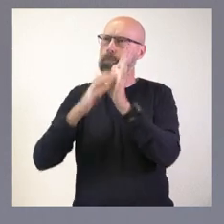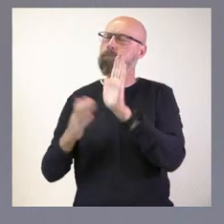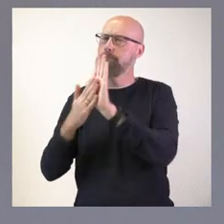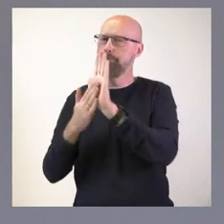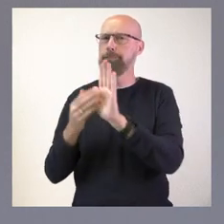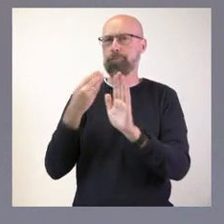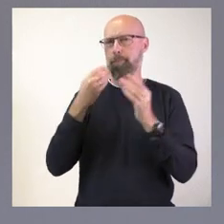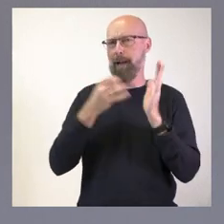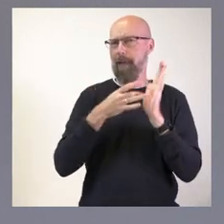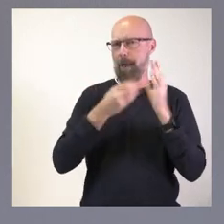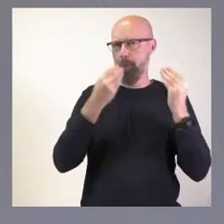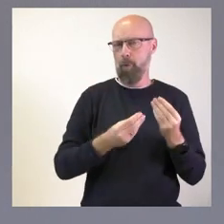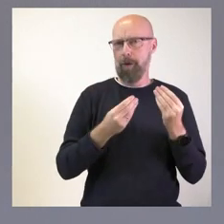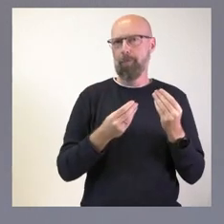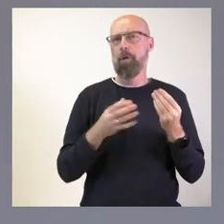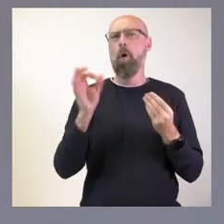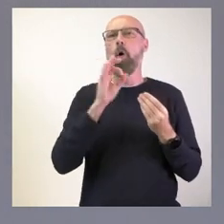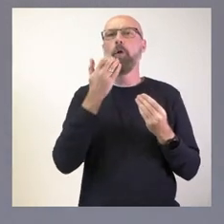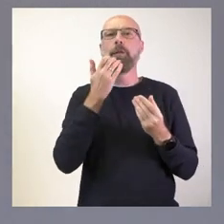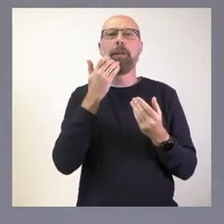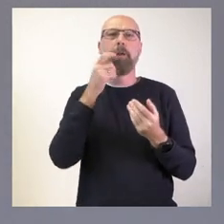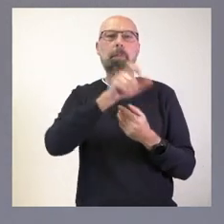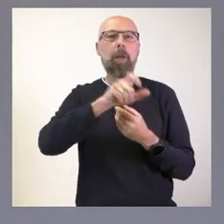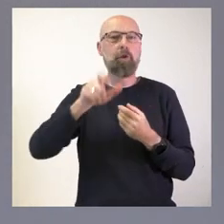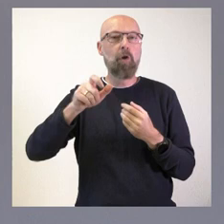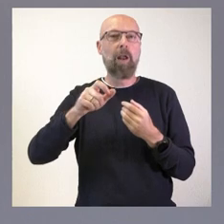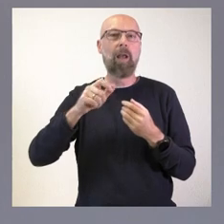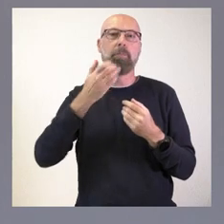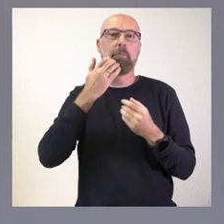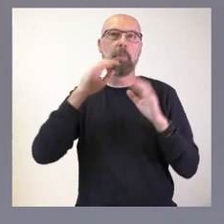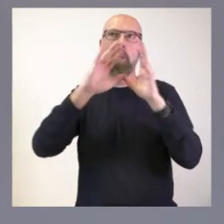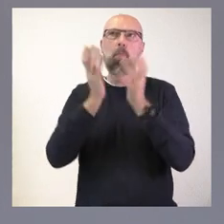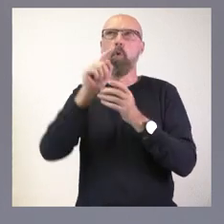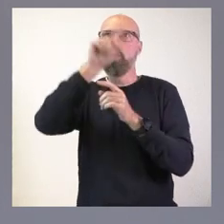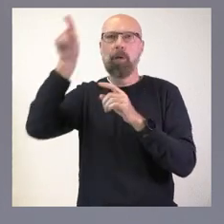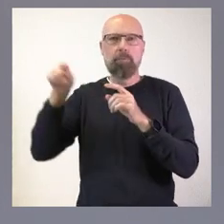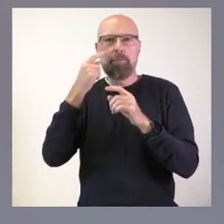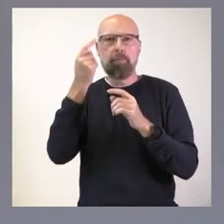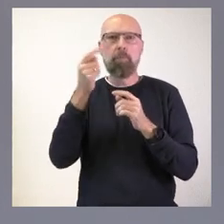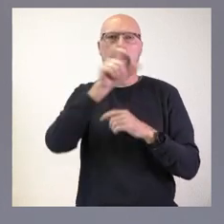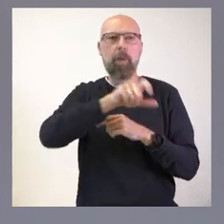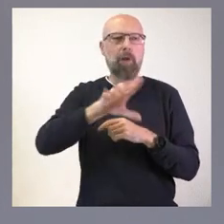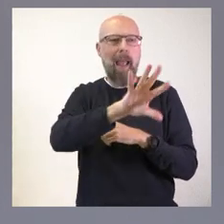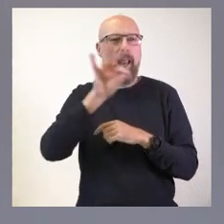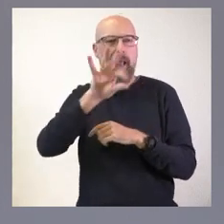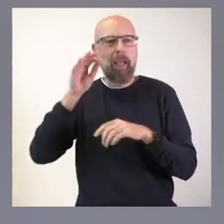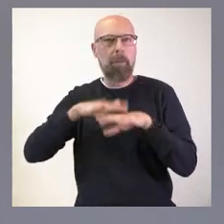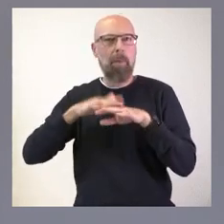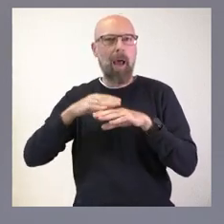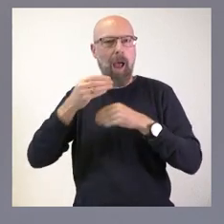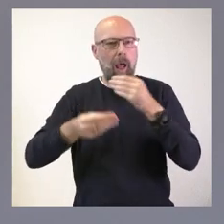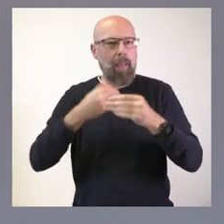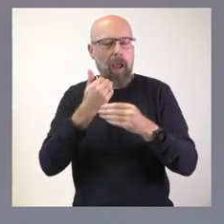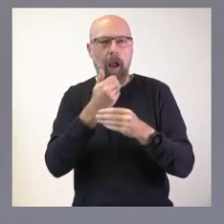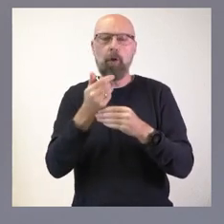cuando a nivel internacional se valoran las personas que reúnen las mejores condiciones para determinadas actividades. En este caso, son